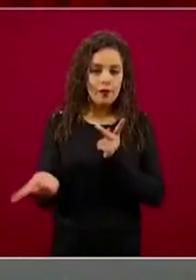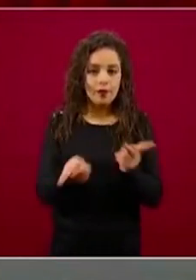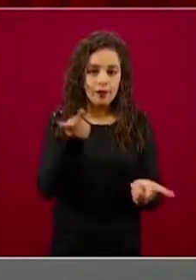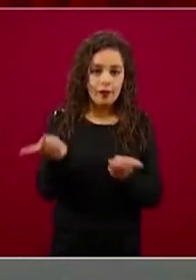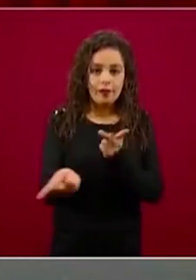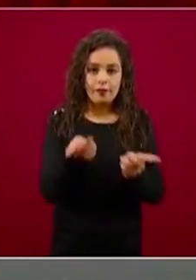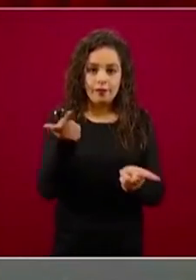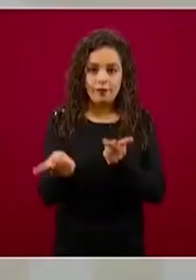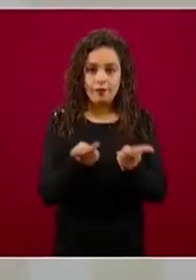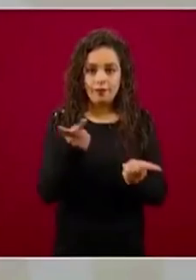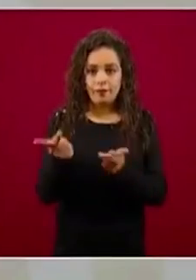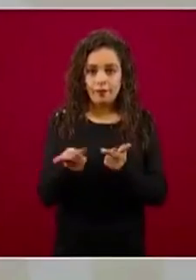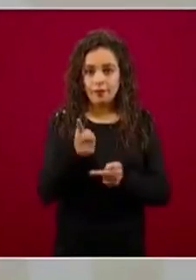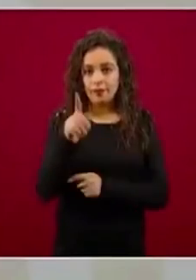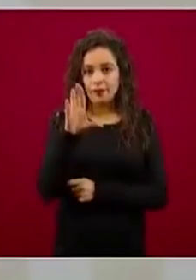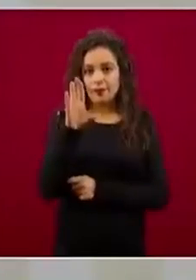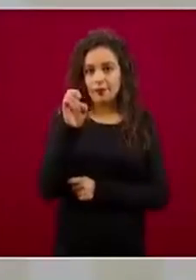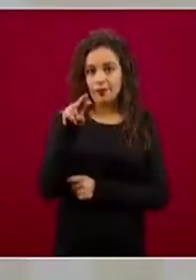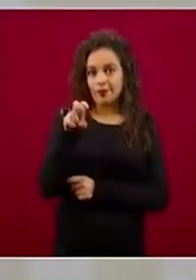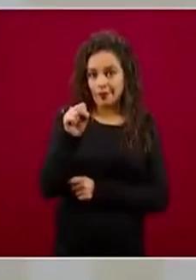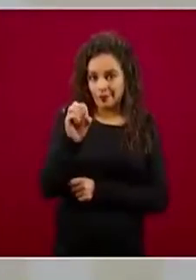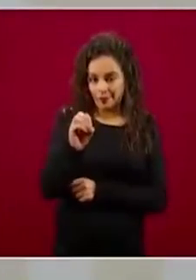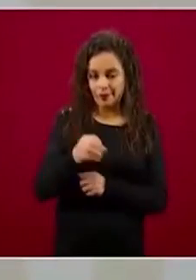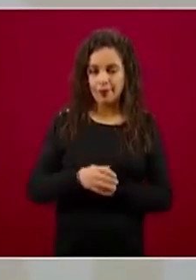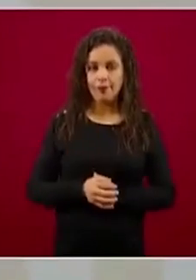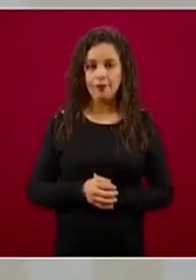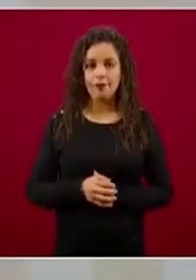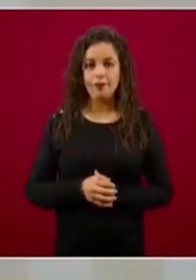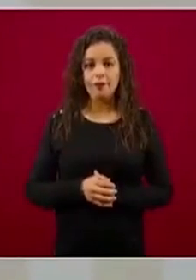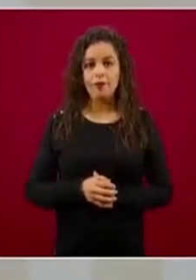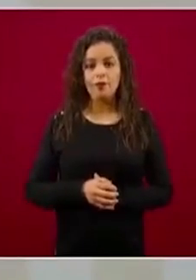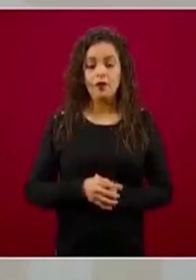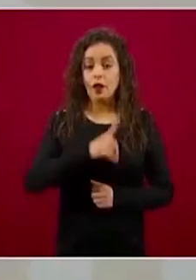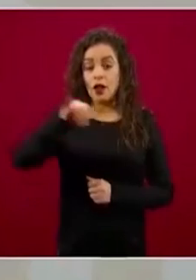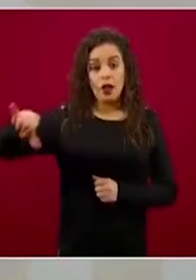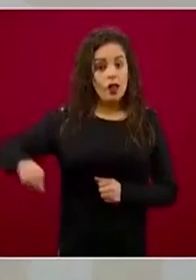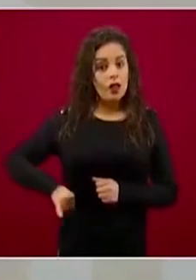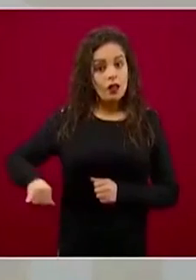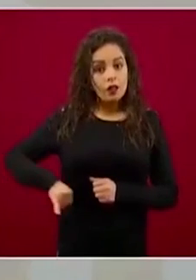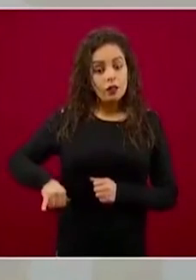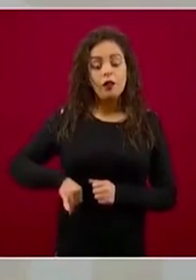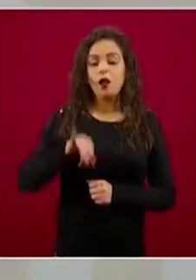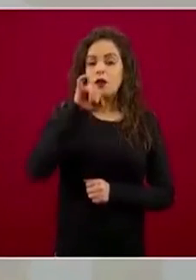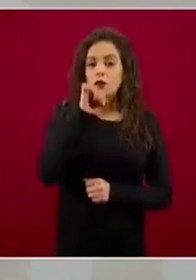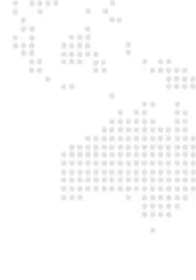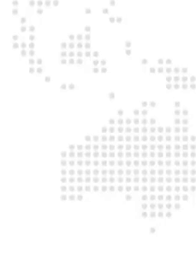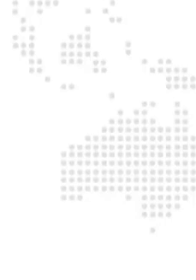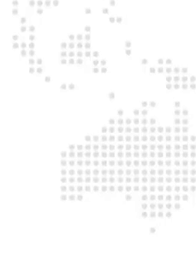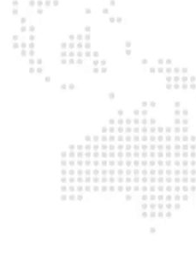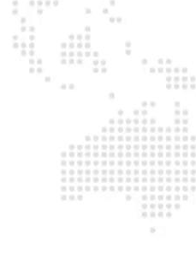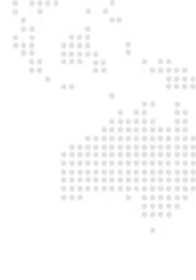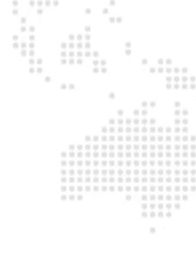levantaron, en el cuestionario que les levantaron, que estaban interesados en obtener un crédito.